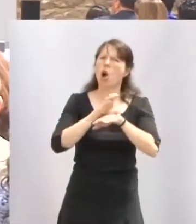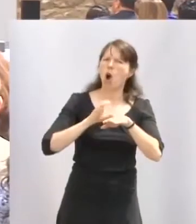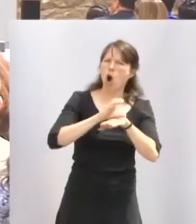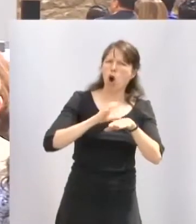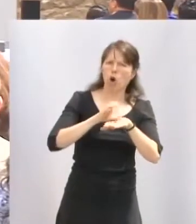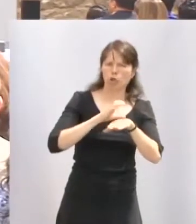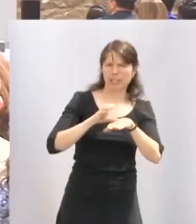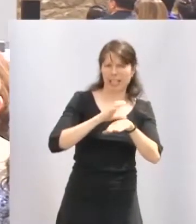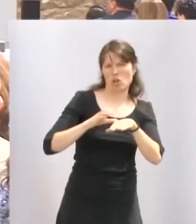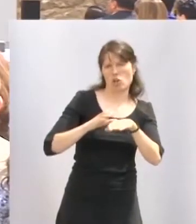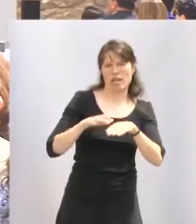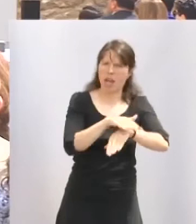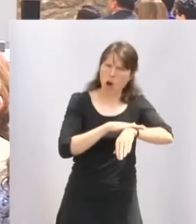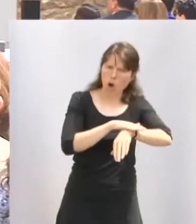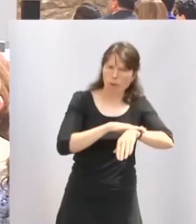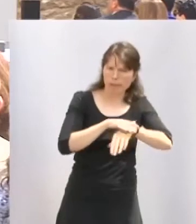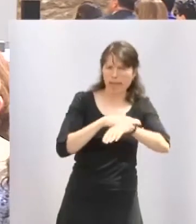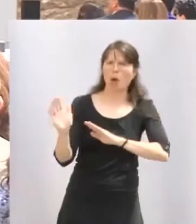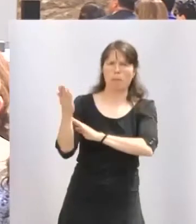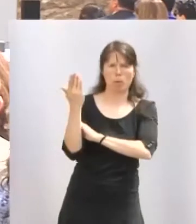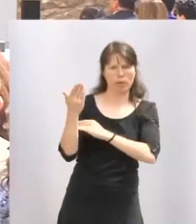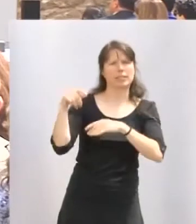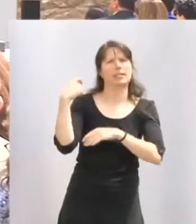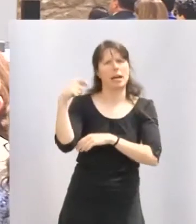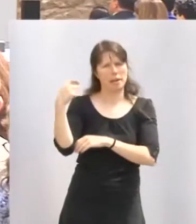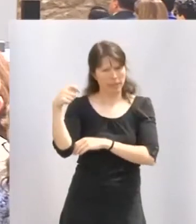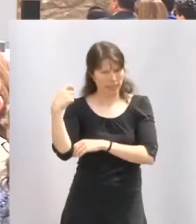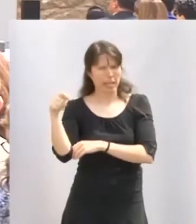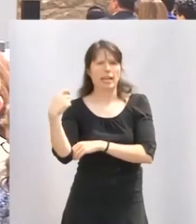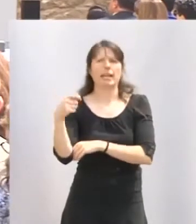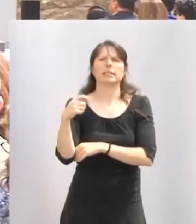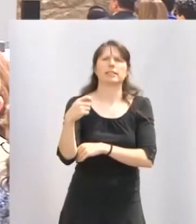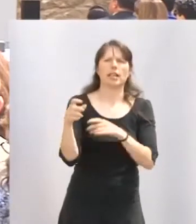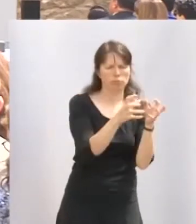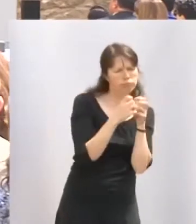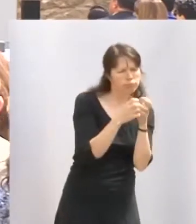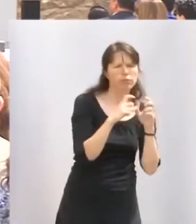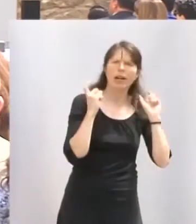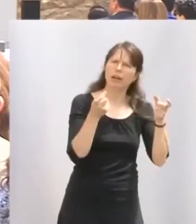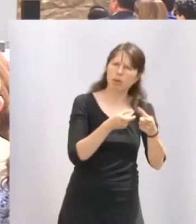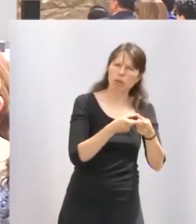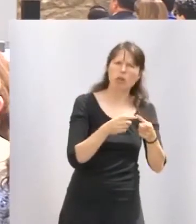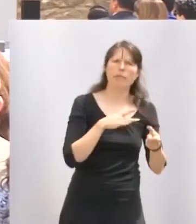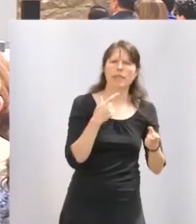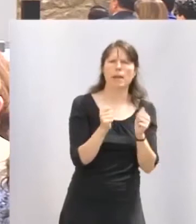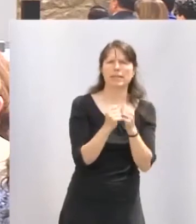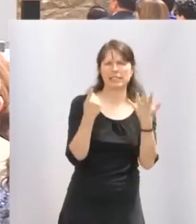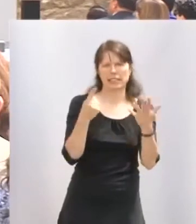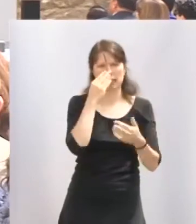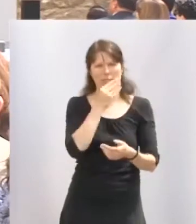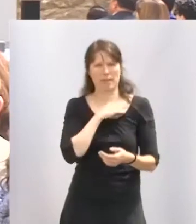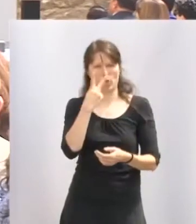Consejería de Presidencia, Relaciones Institucionales y Acción Exterior y previa deliberación de sus miembros en su reunión celebrada el día 26 de mayo de